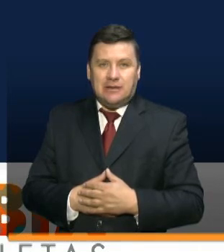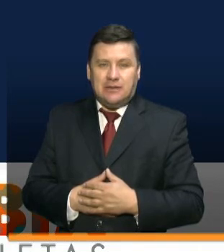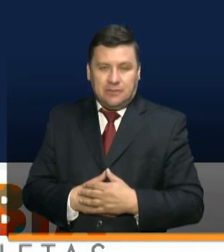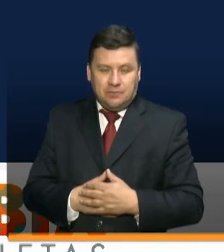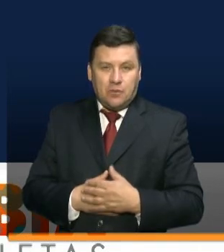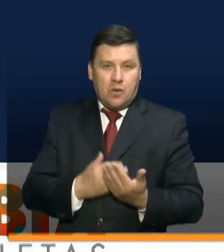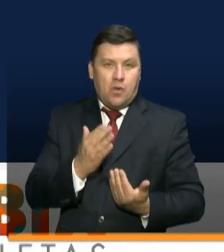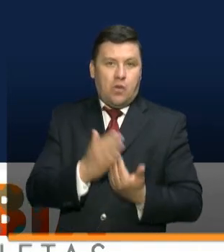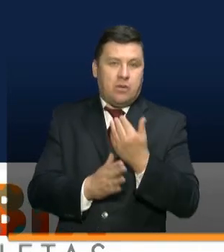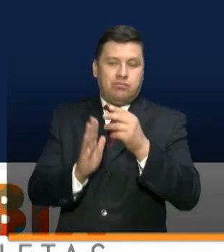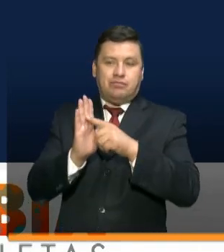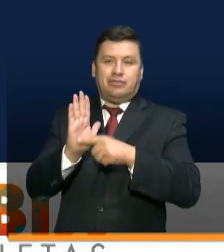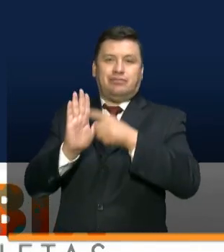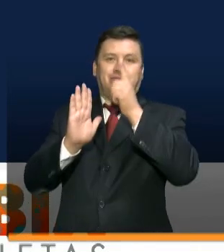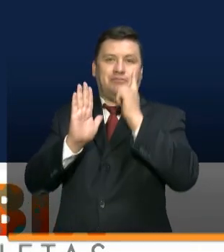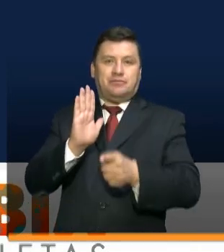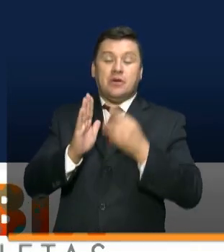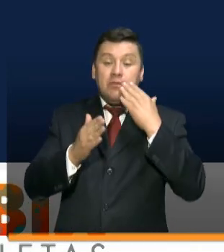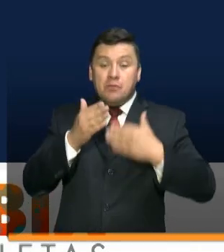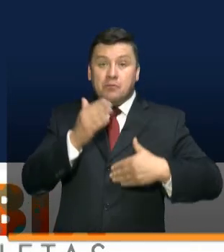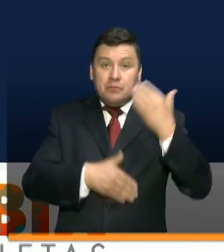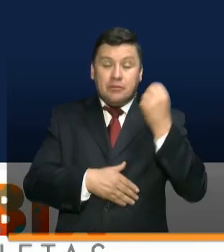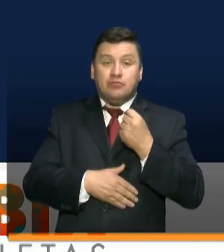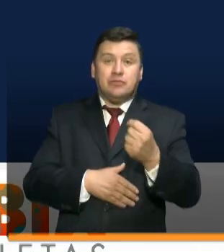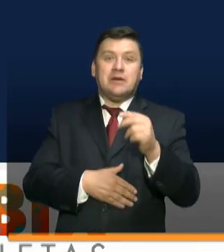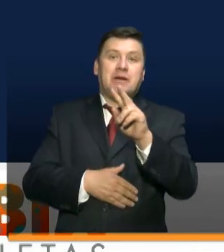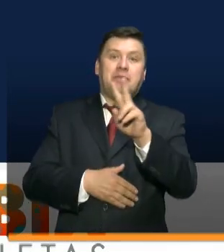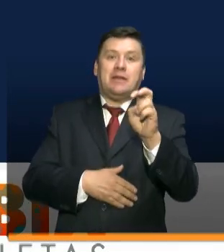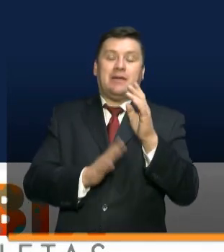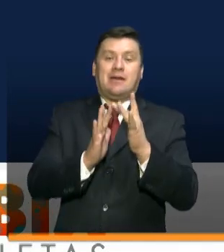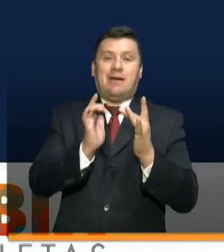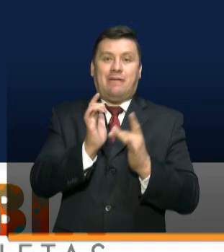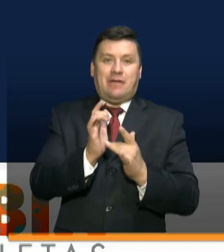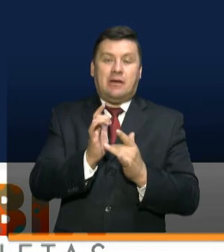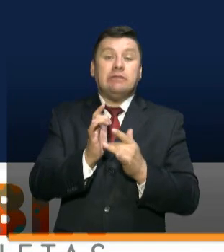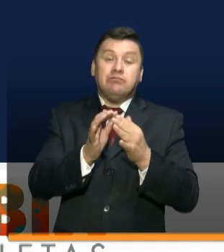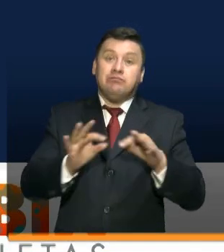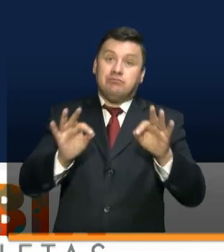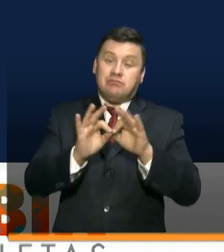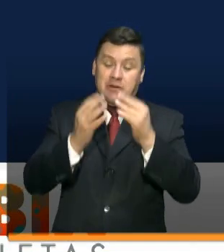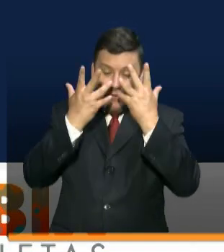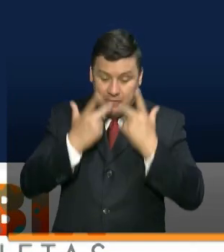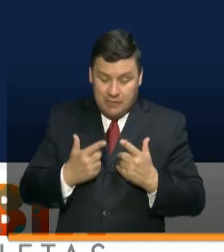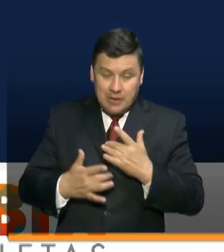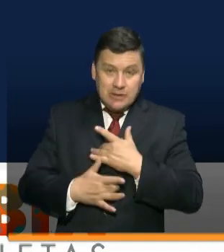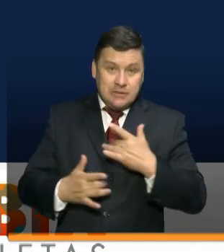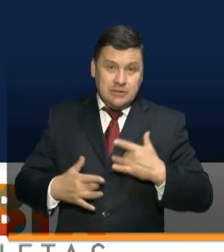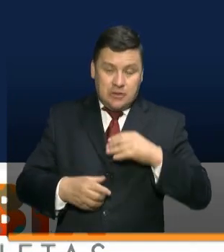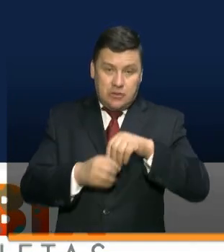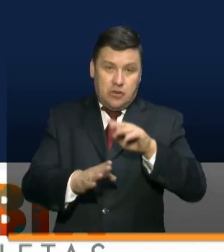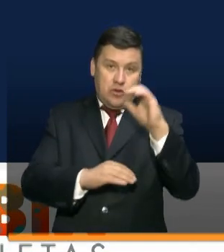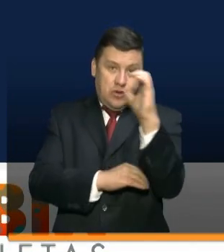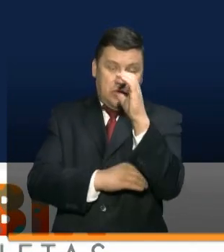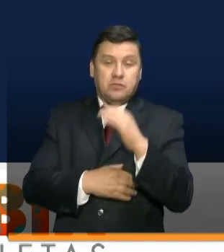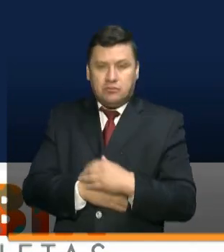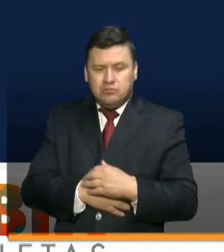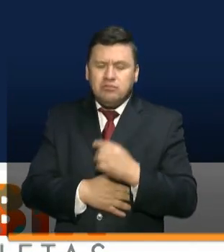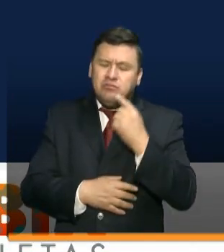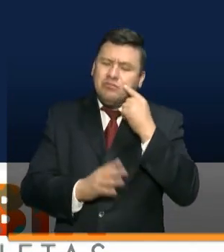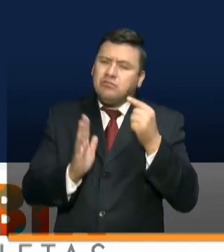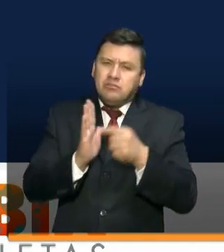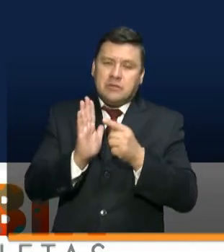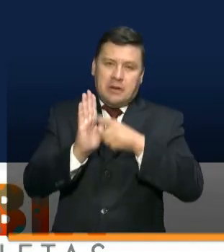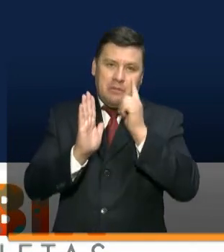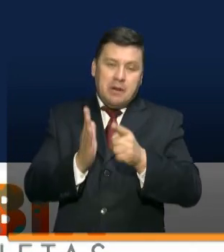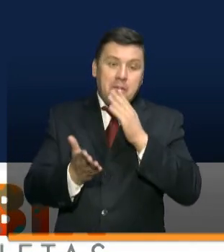Una nueva medida empezará a regir desde el próximo 27 de abril en pro de la salud física y mental de los colombianos. Se trata de la